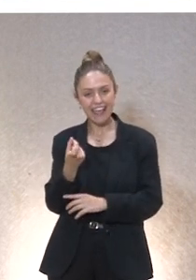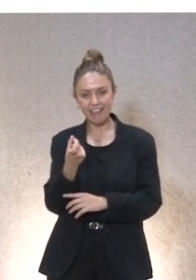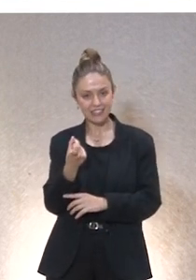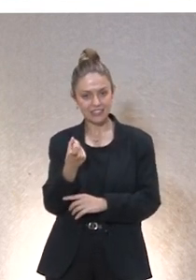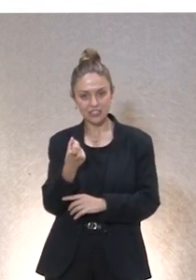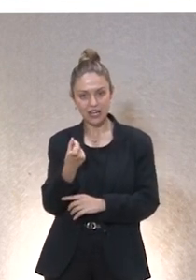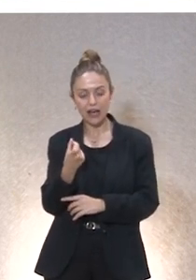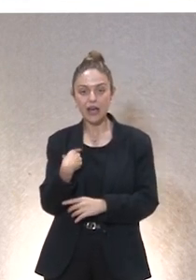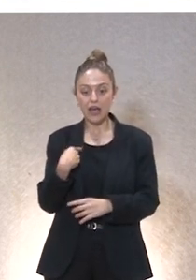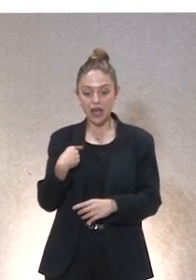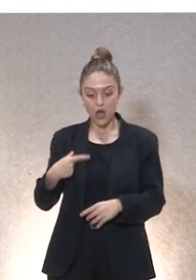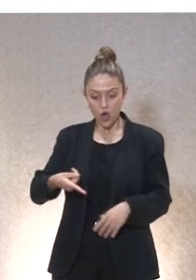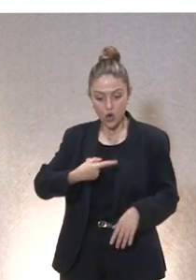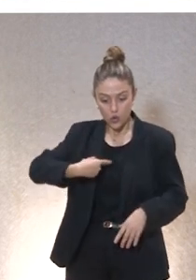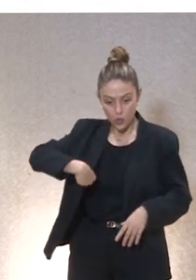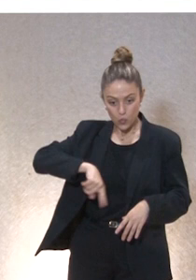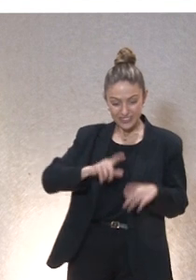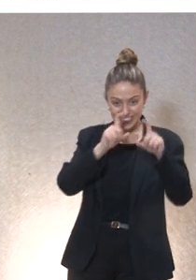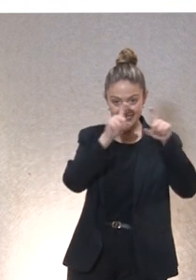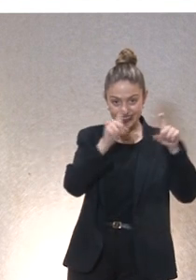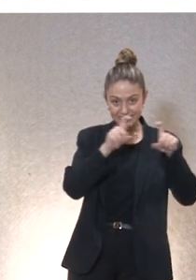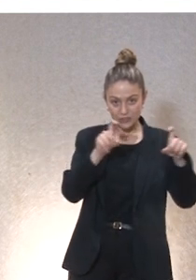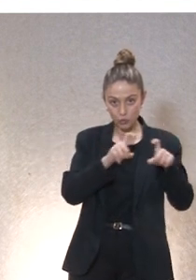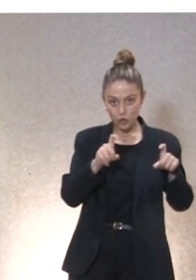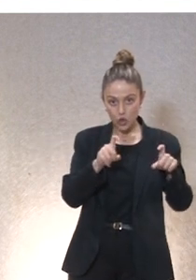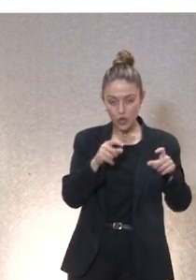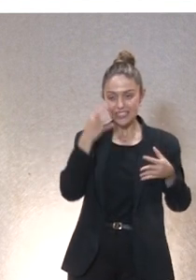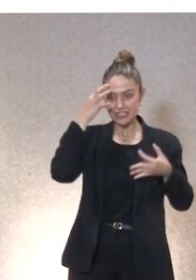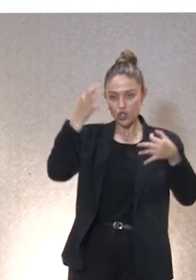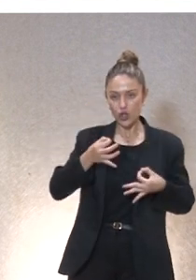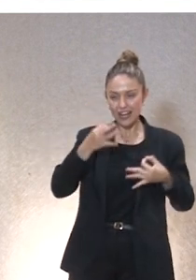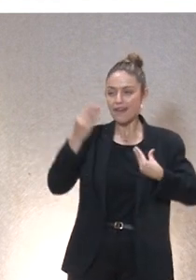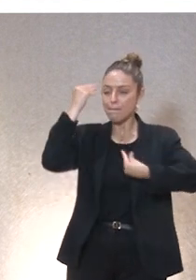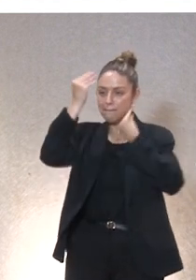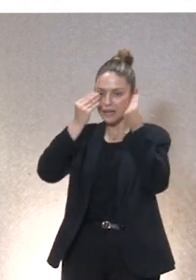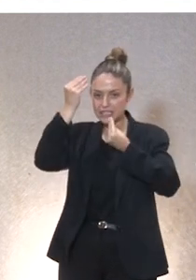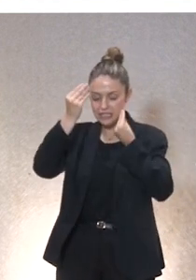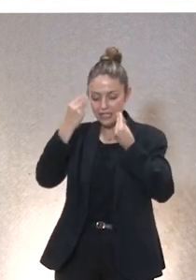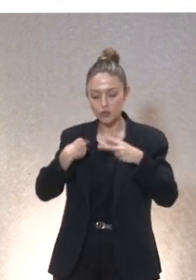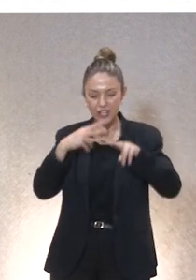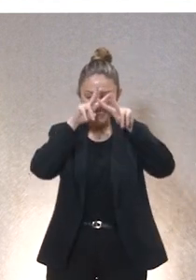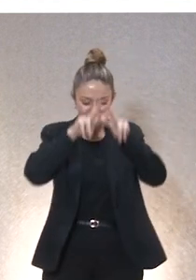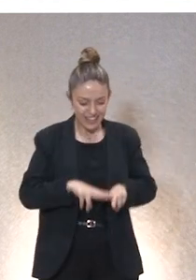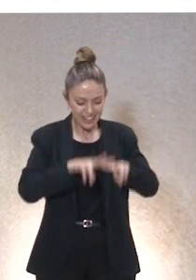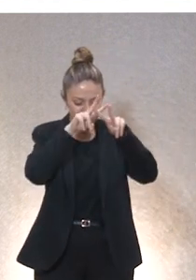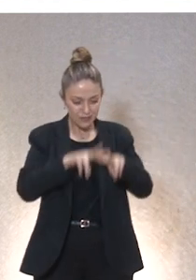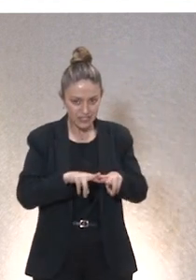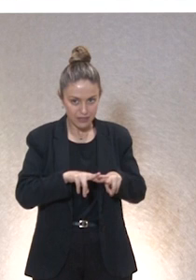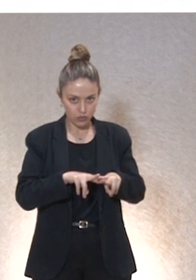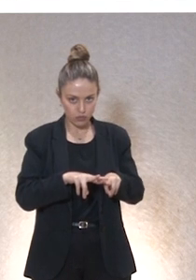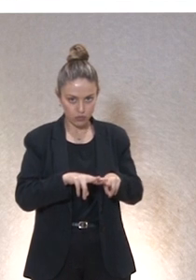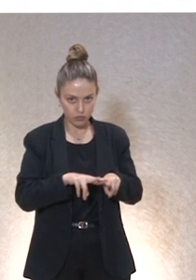pensemos nuestras instituciones desde la cordialidad y las revisemos y critiquemos desde ahí